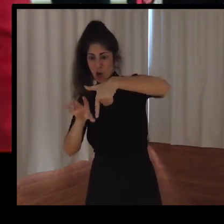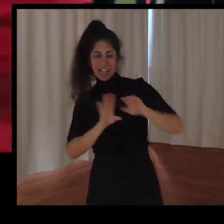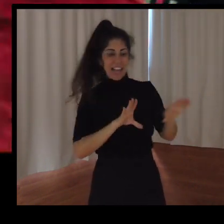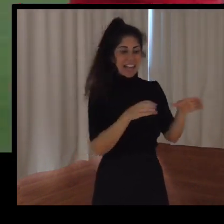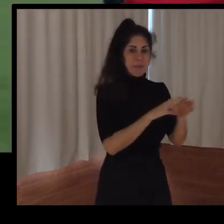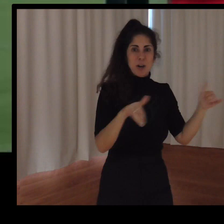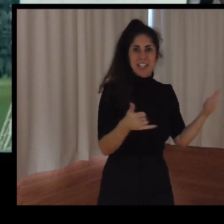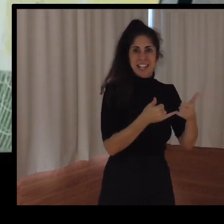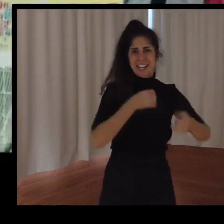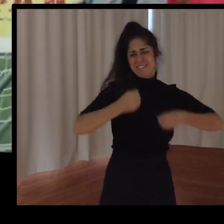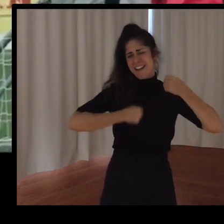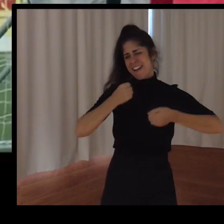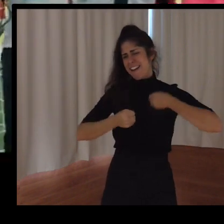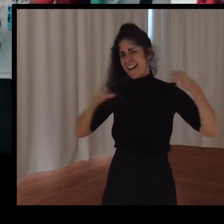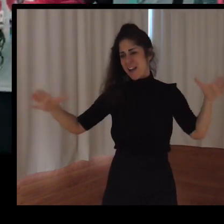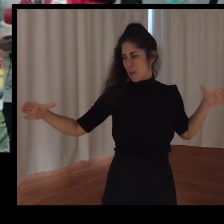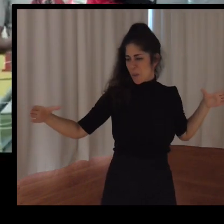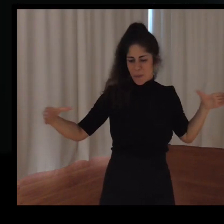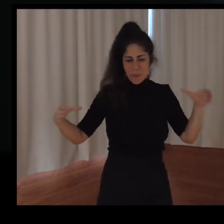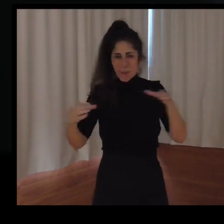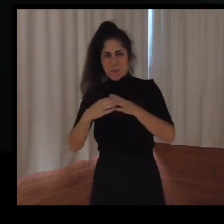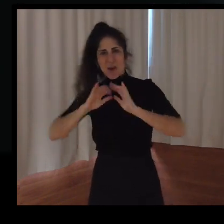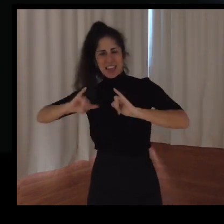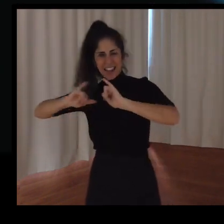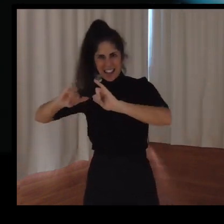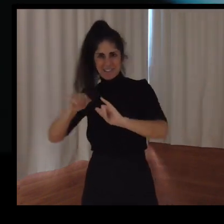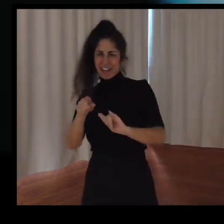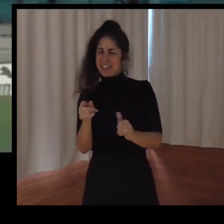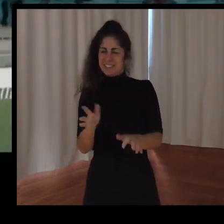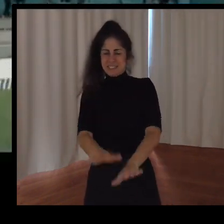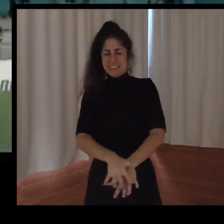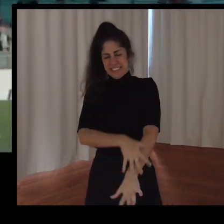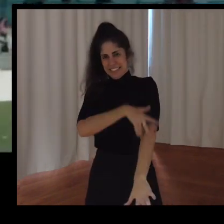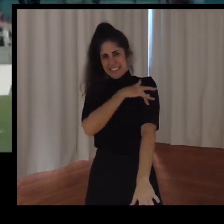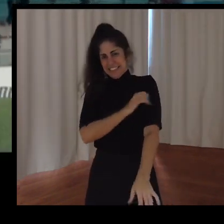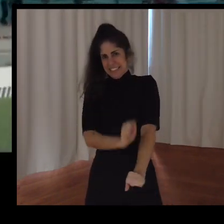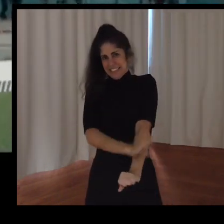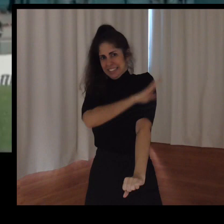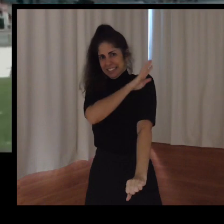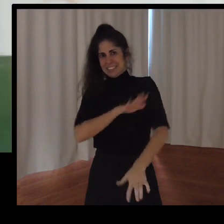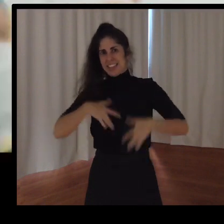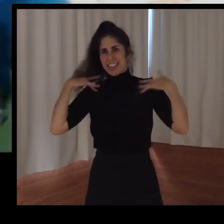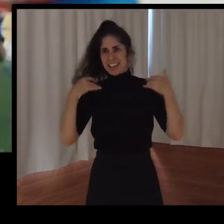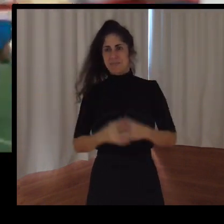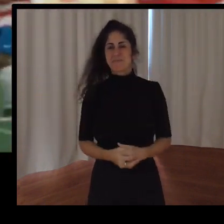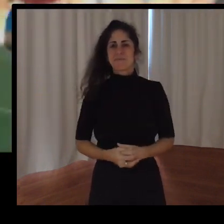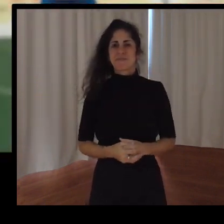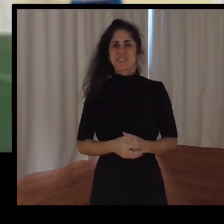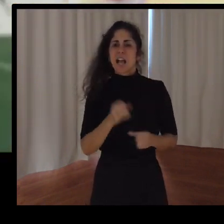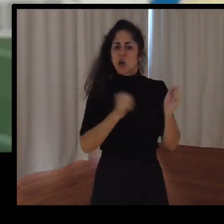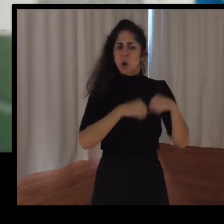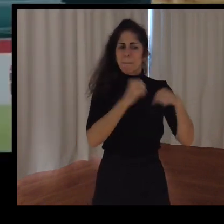el equipo de Las Palmas. Eso me encanta de la Liga. No nos tenemos que engañar. La competitividad existe y nosotros